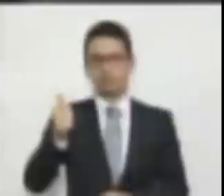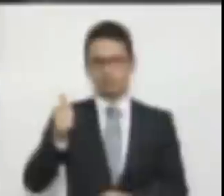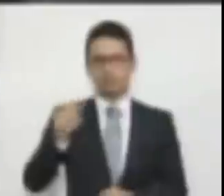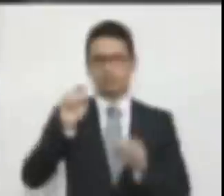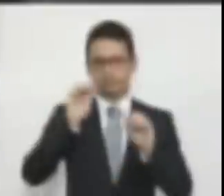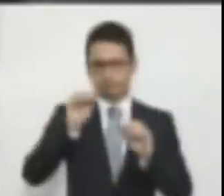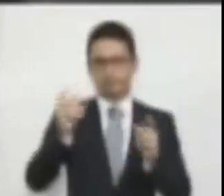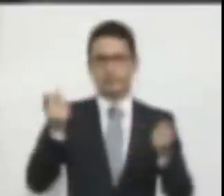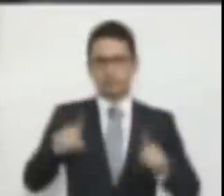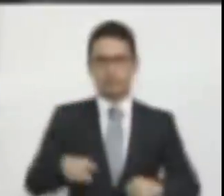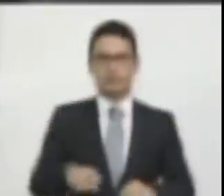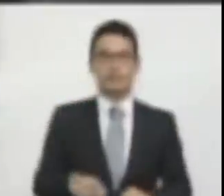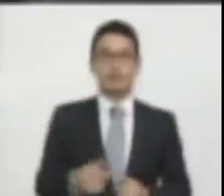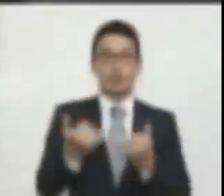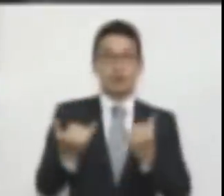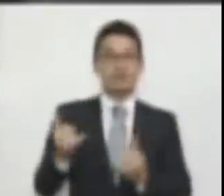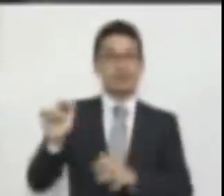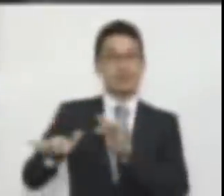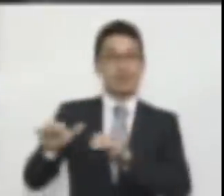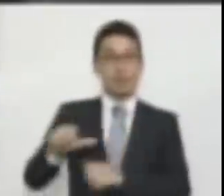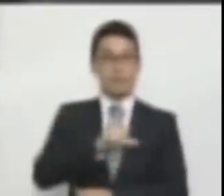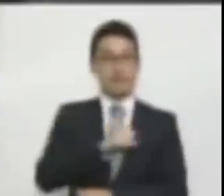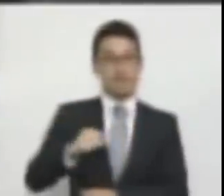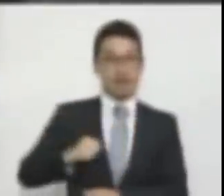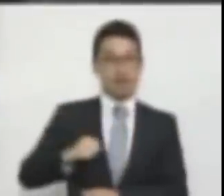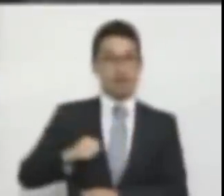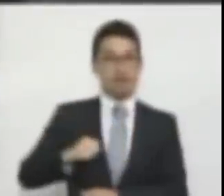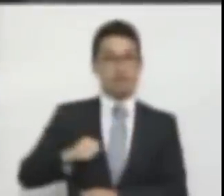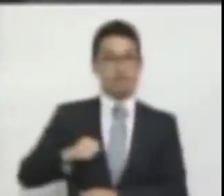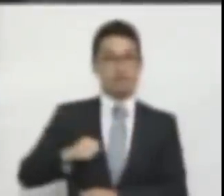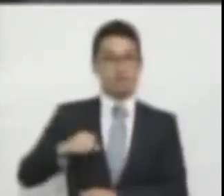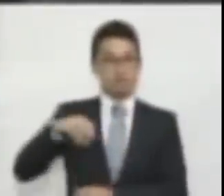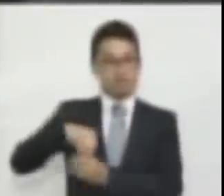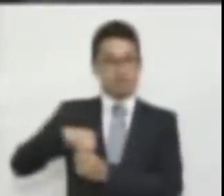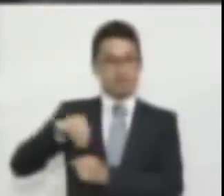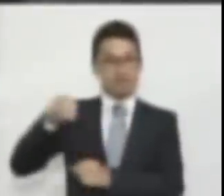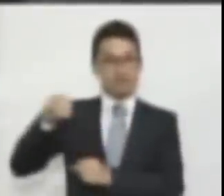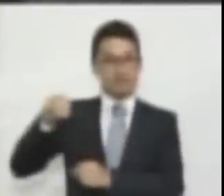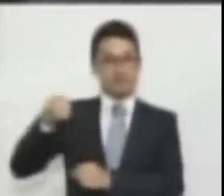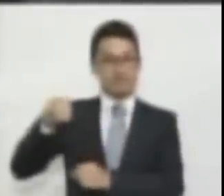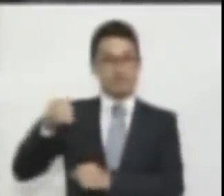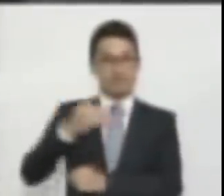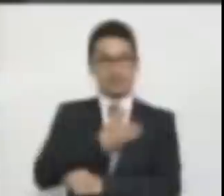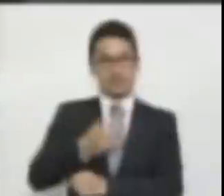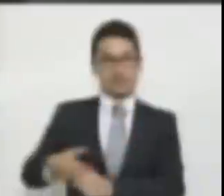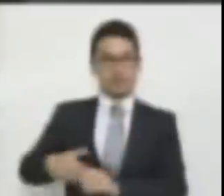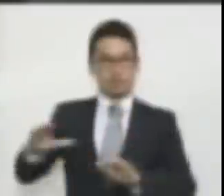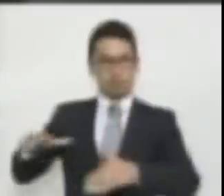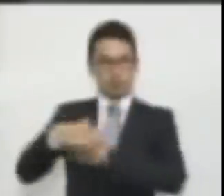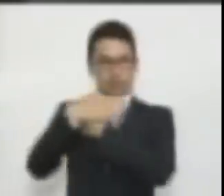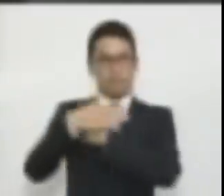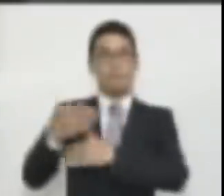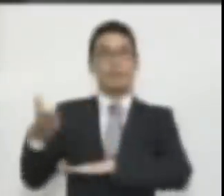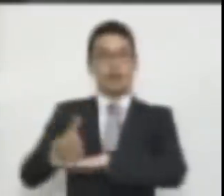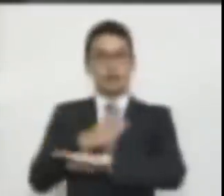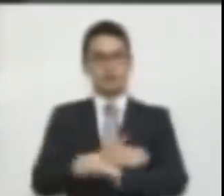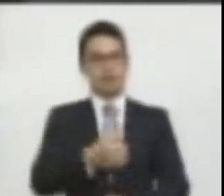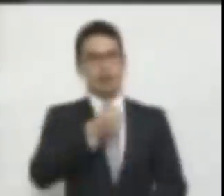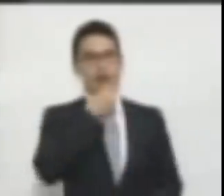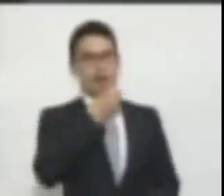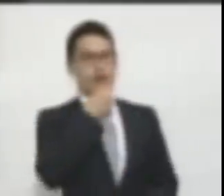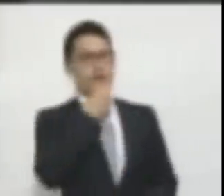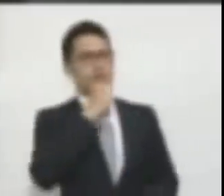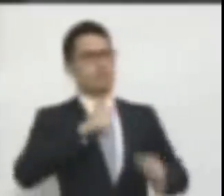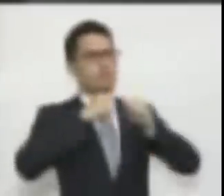La que hoy es secretaria privada del presidente de la República, en declaraciones públicas,